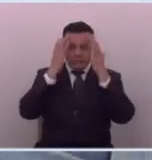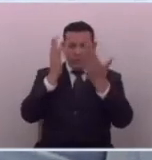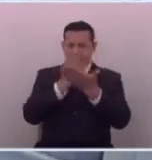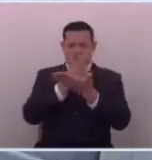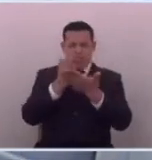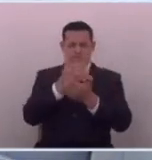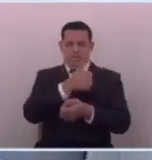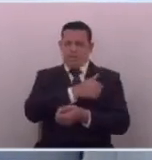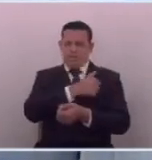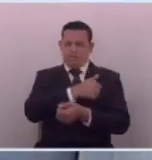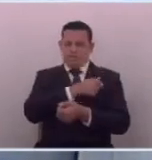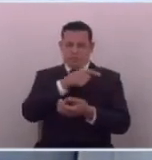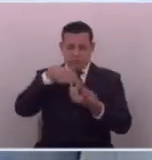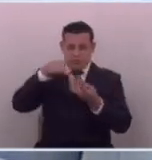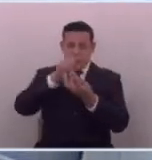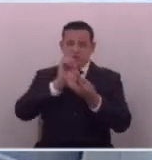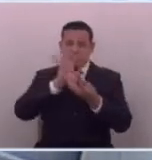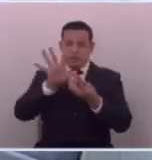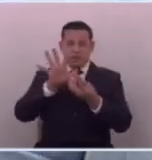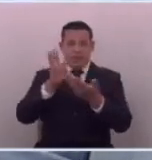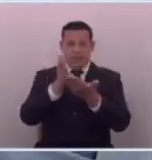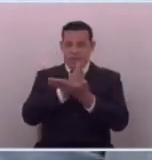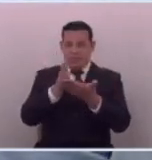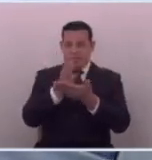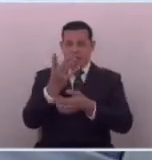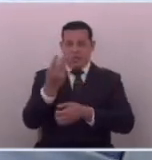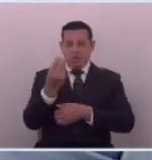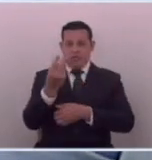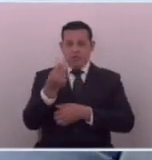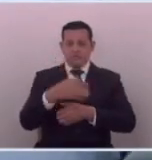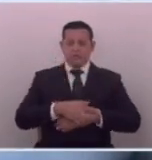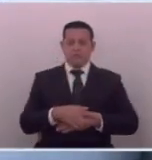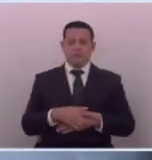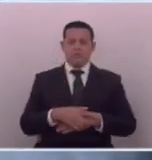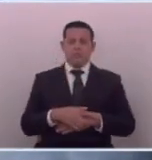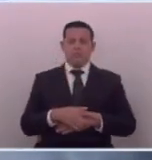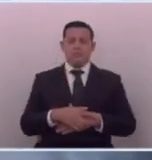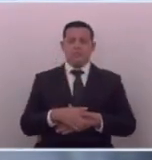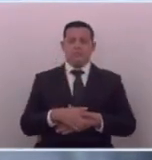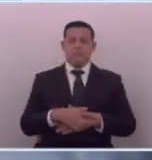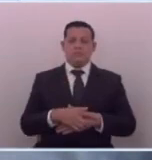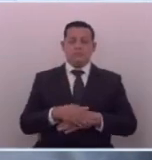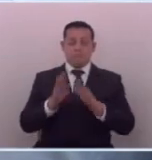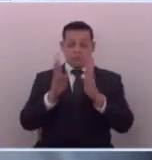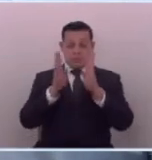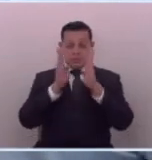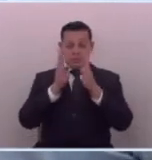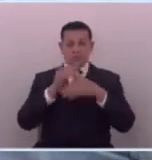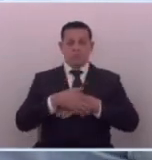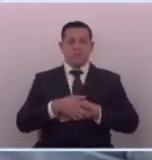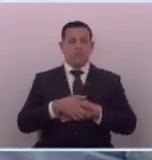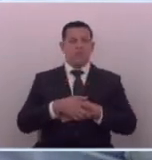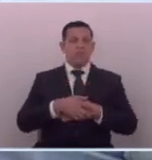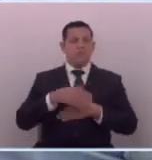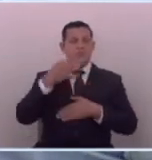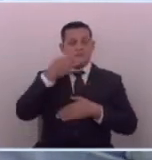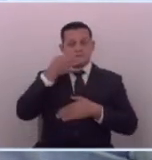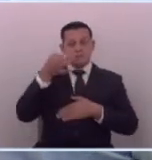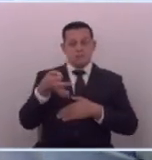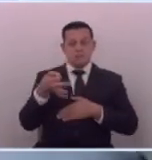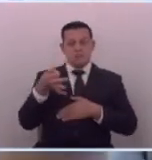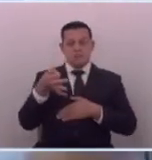nada debe dicen ustedes nada teme y miren la verdad es que